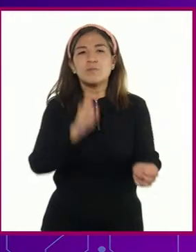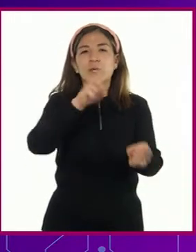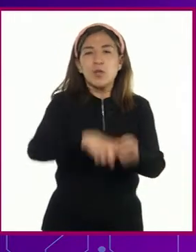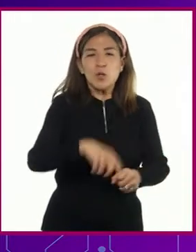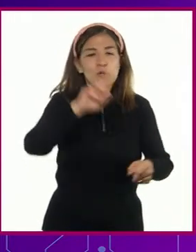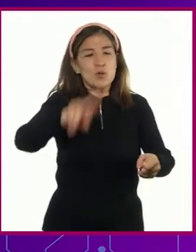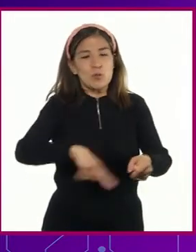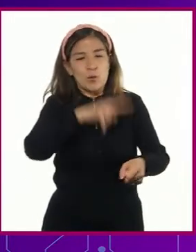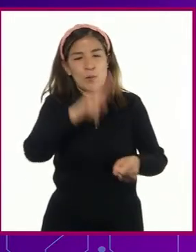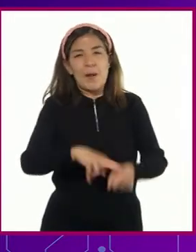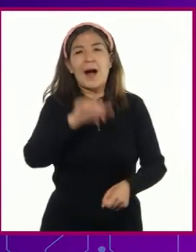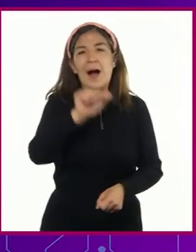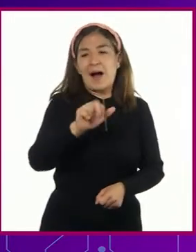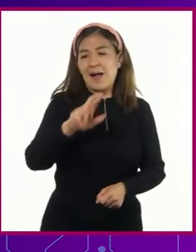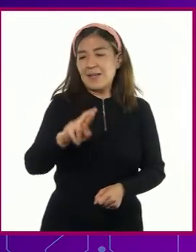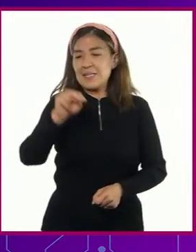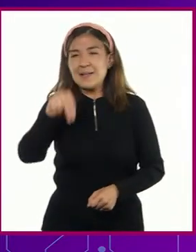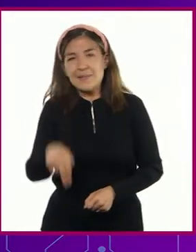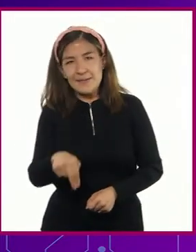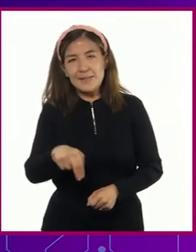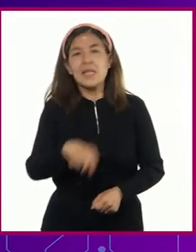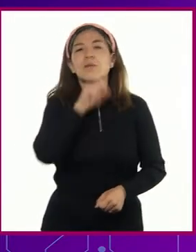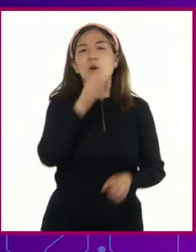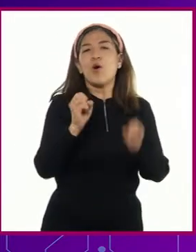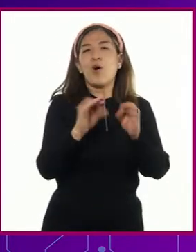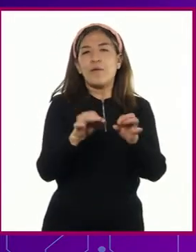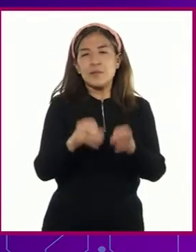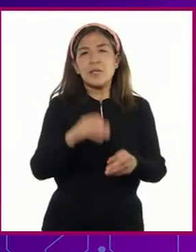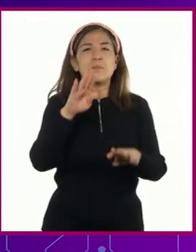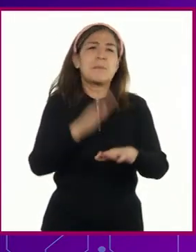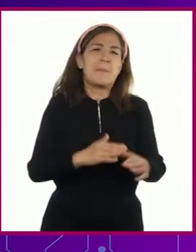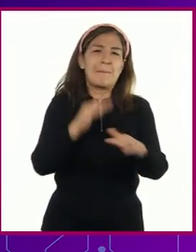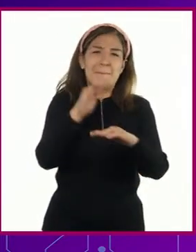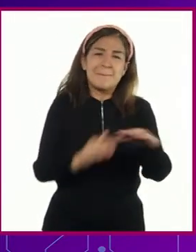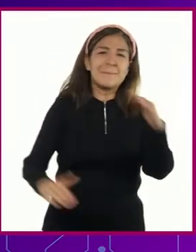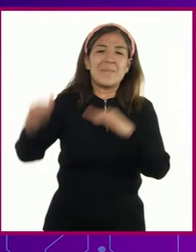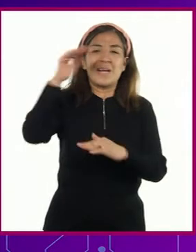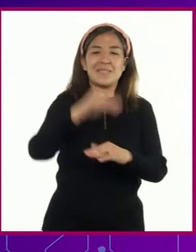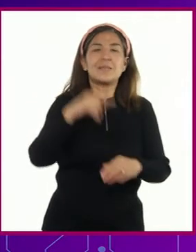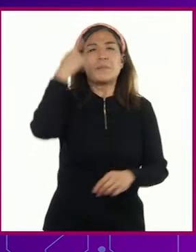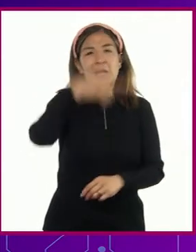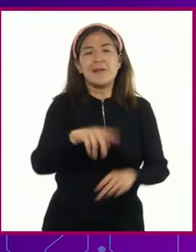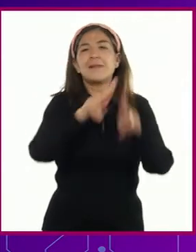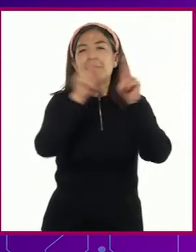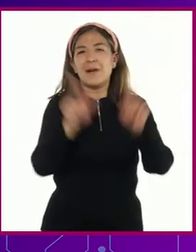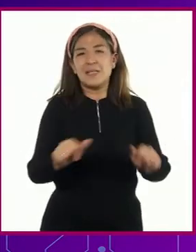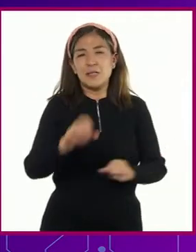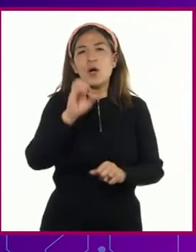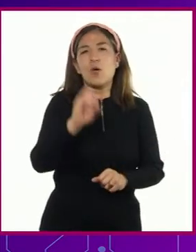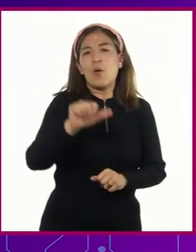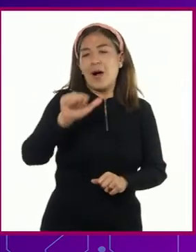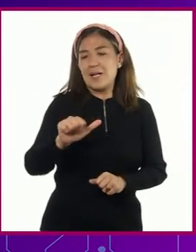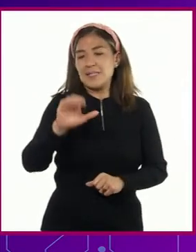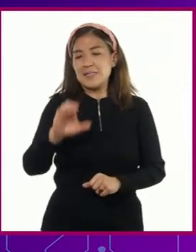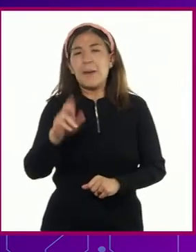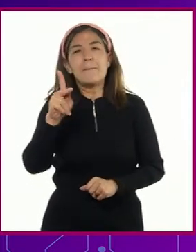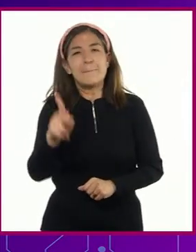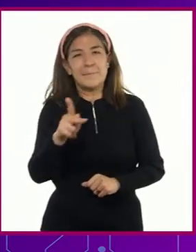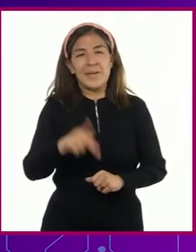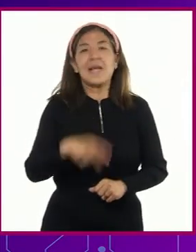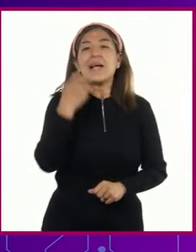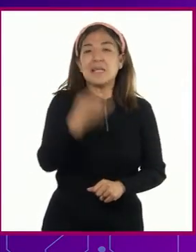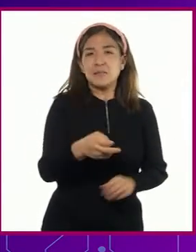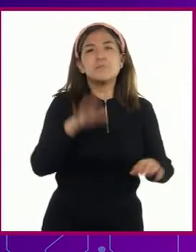Normalización, ARN, y a la Oficina del Alto Comisionado para la Paz, OACP. Estamos